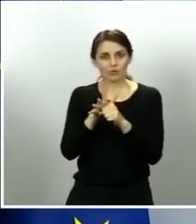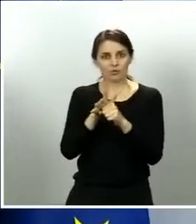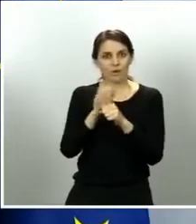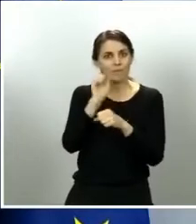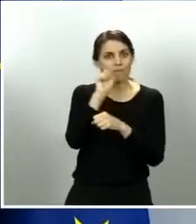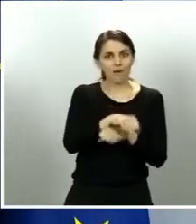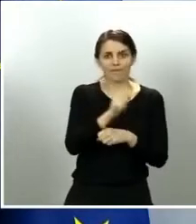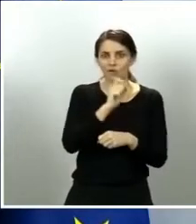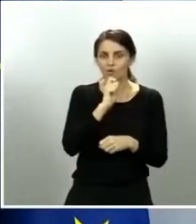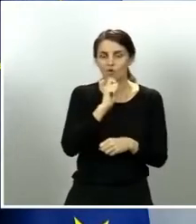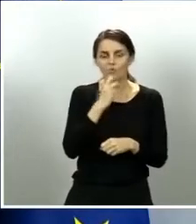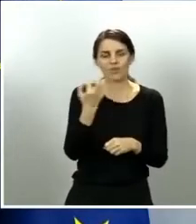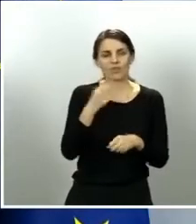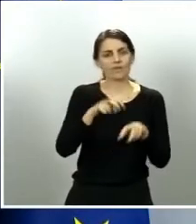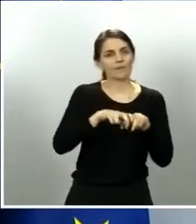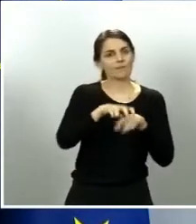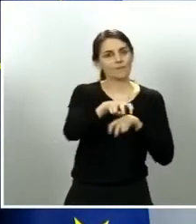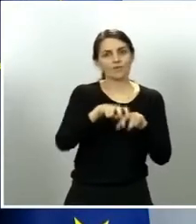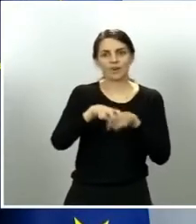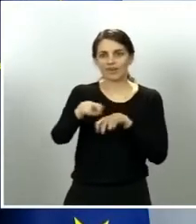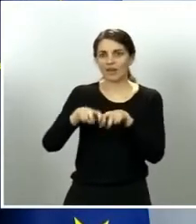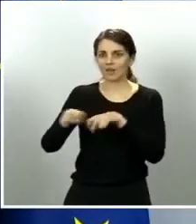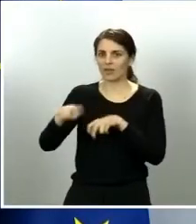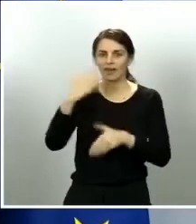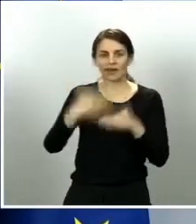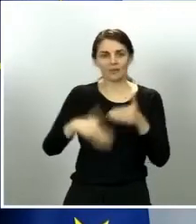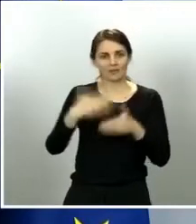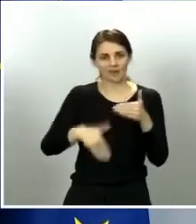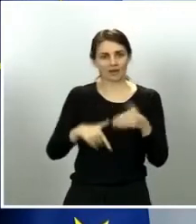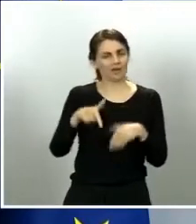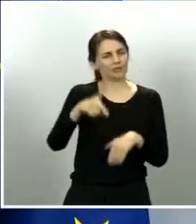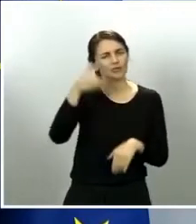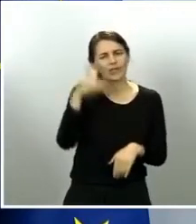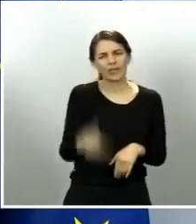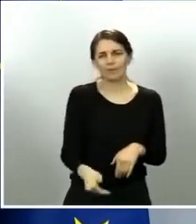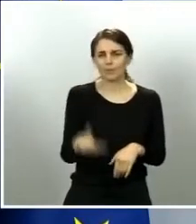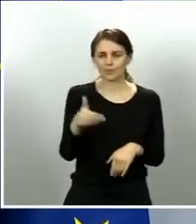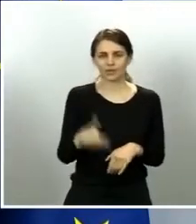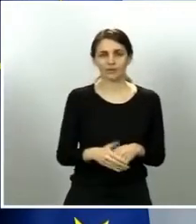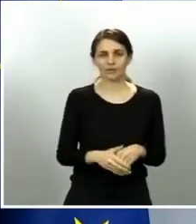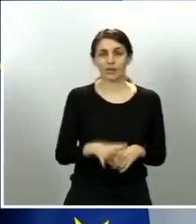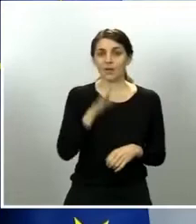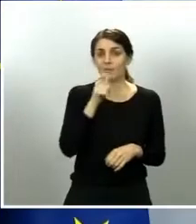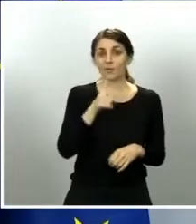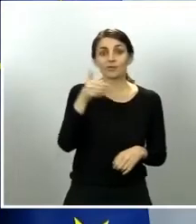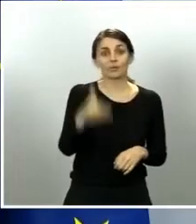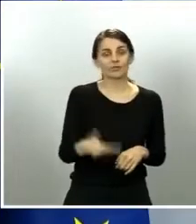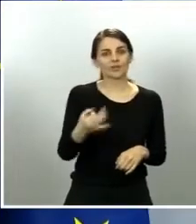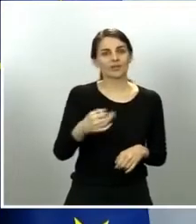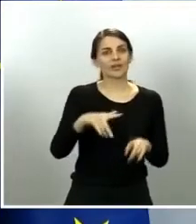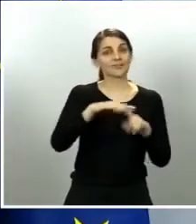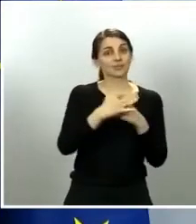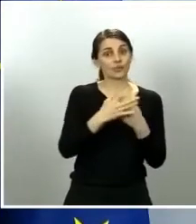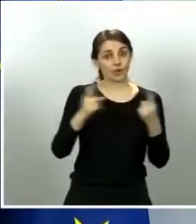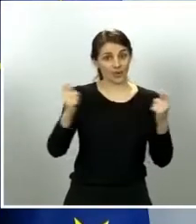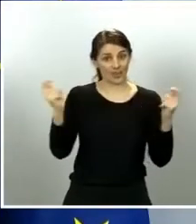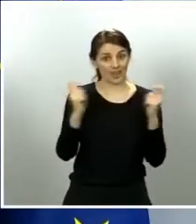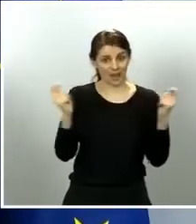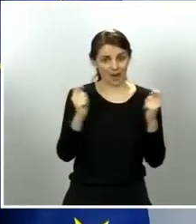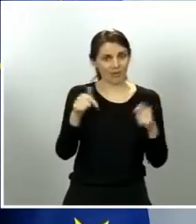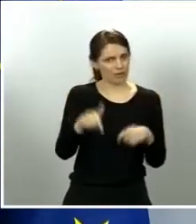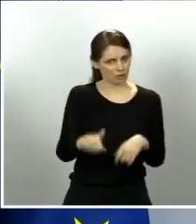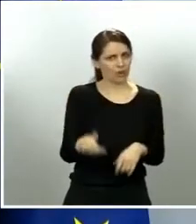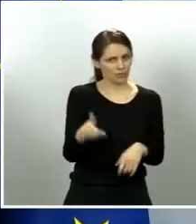y es determinante. Debemos de tener presente, por lo tanto, que el estado de alarma, y esto es importante y lo dice